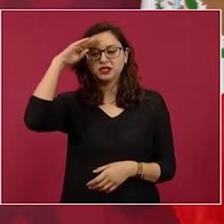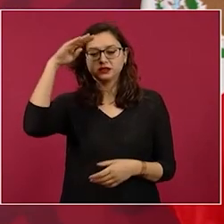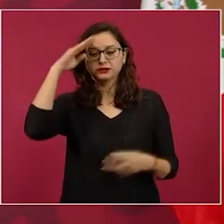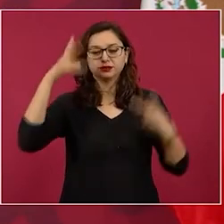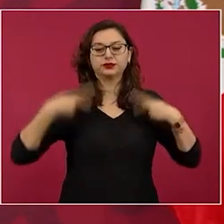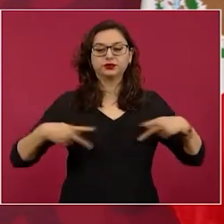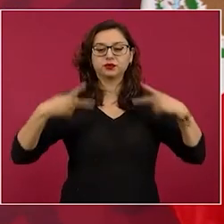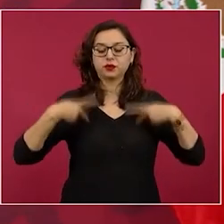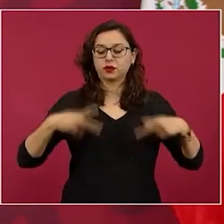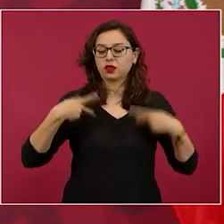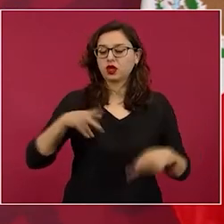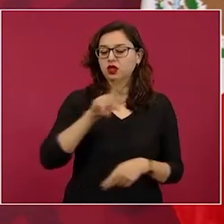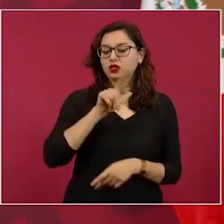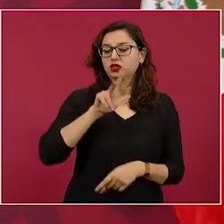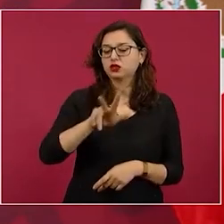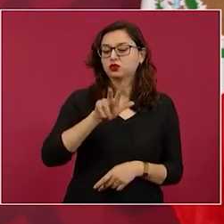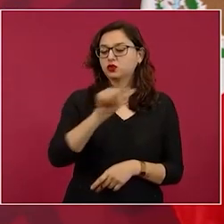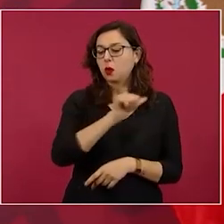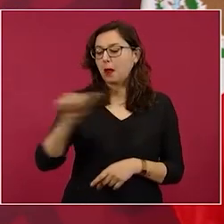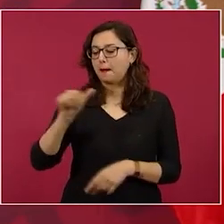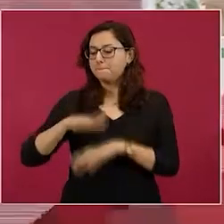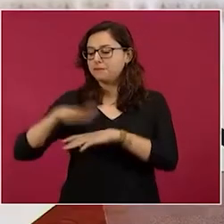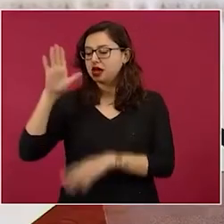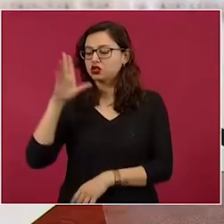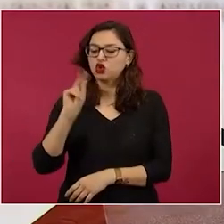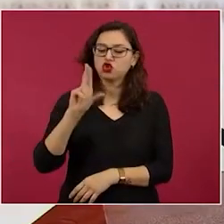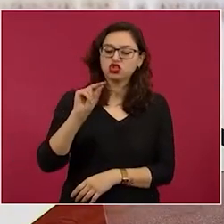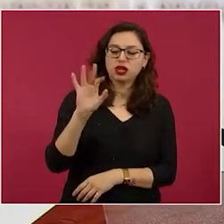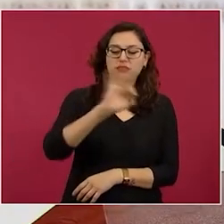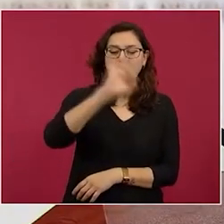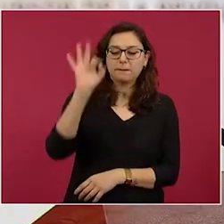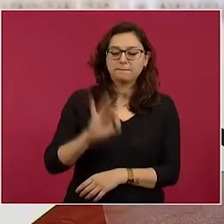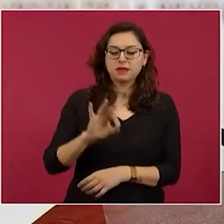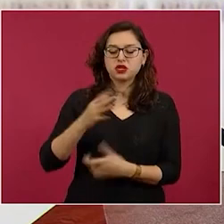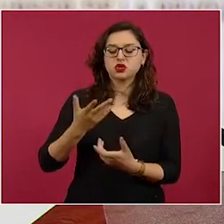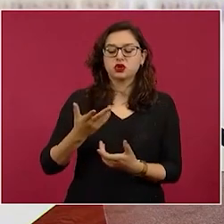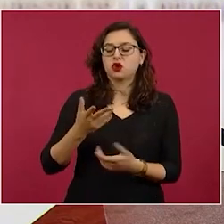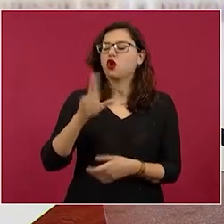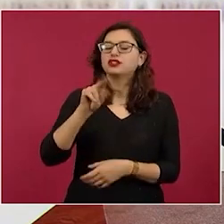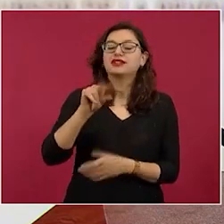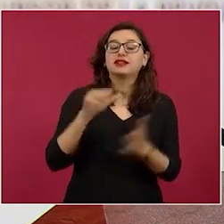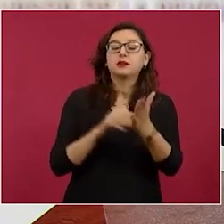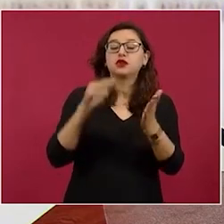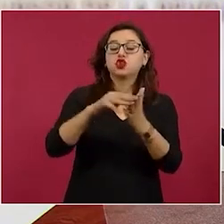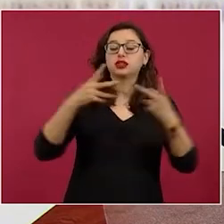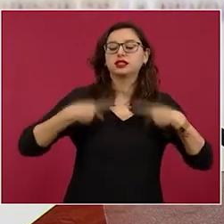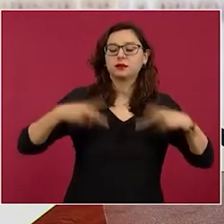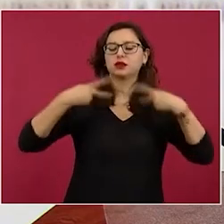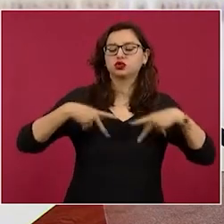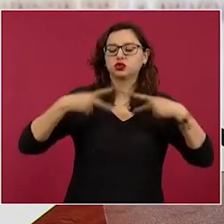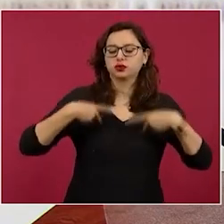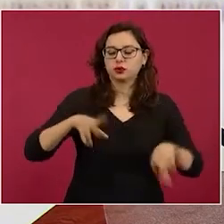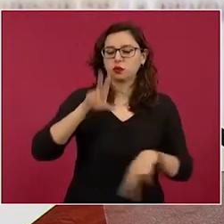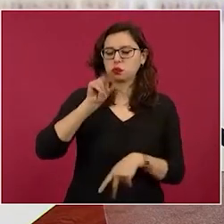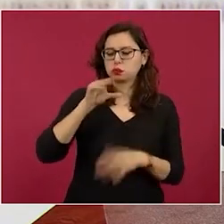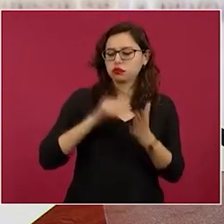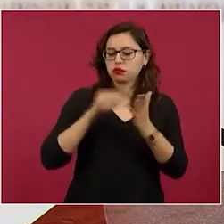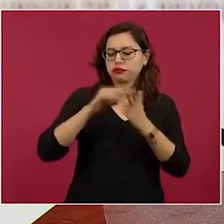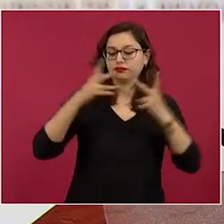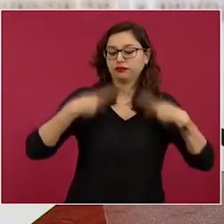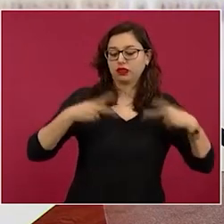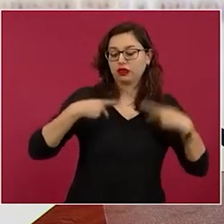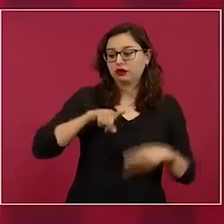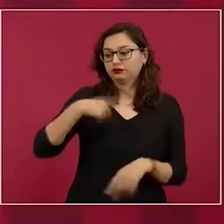ciudadanos estamos hablando de casi 25 millones de ciudadanos son